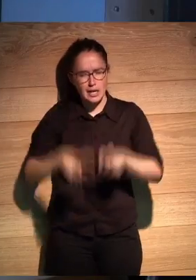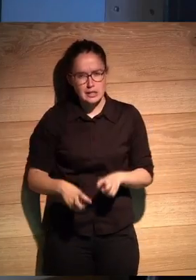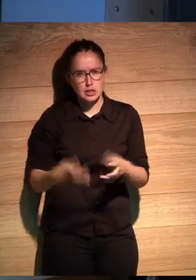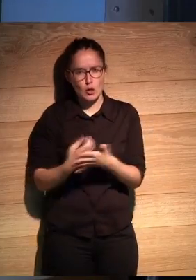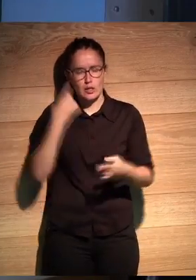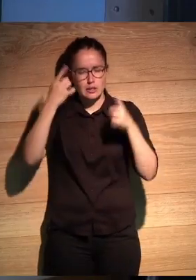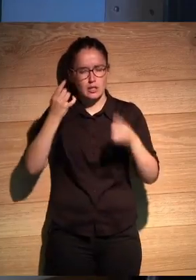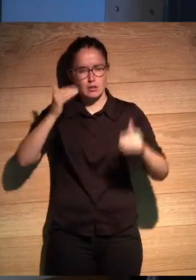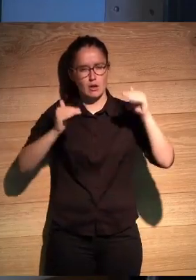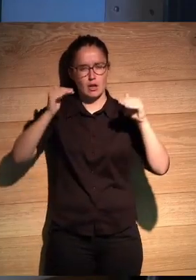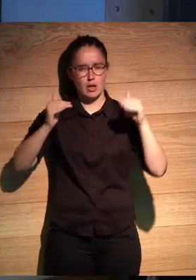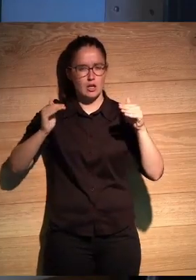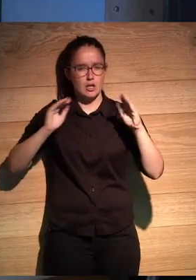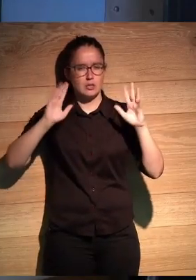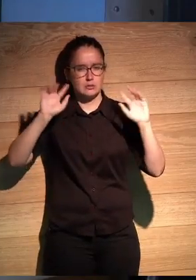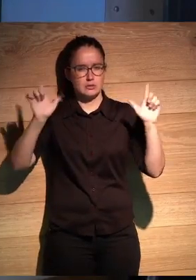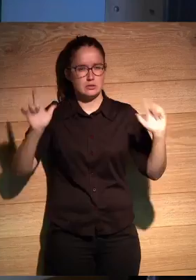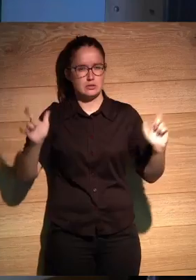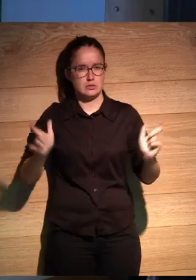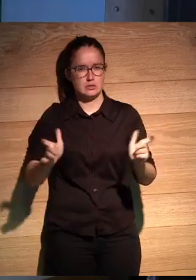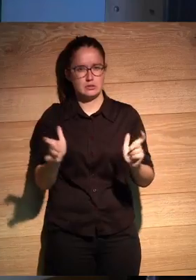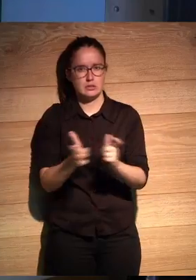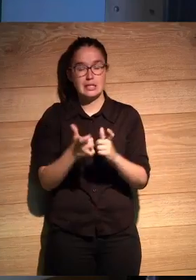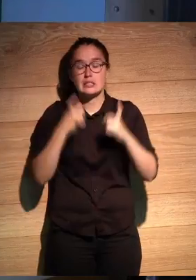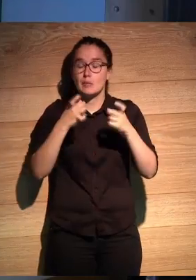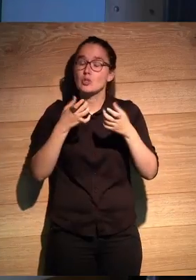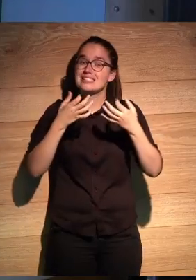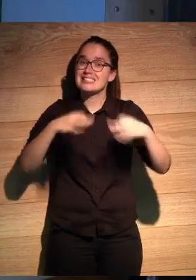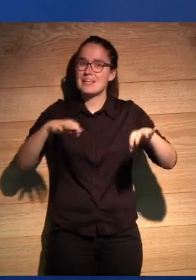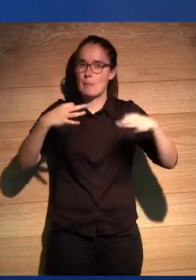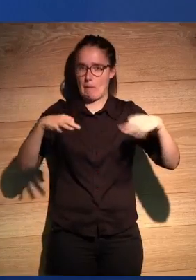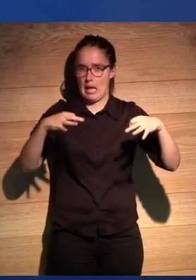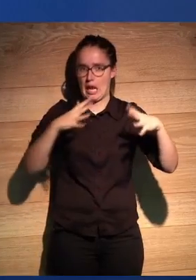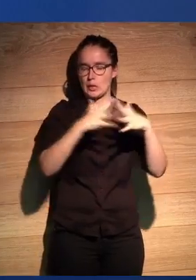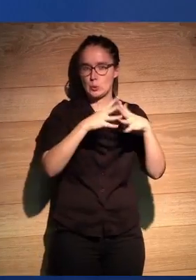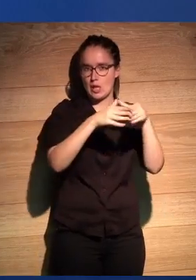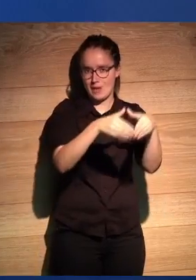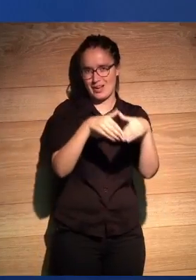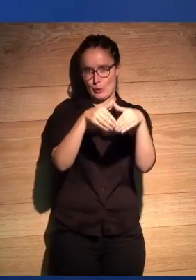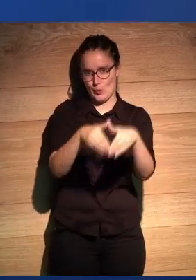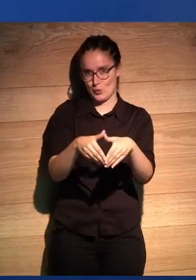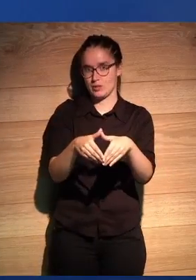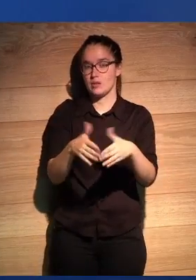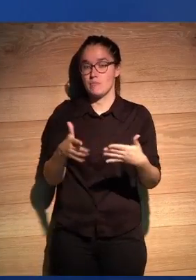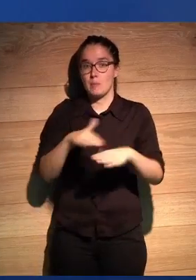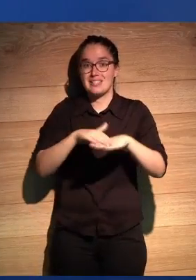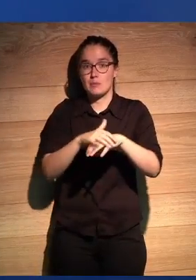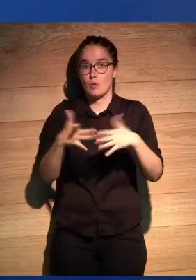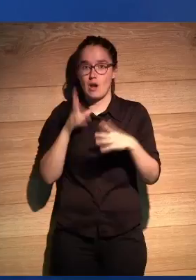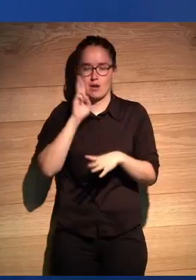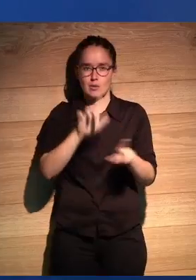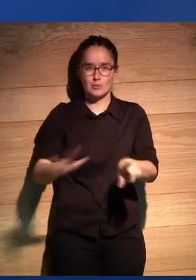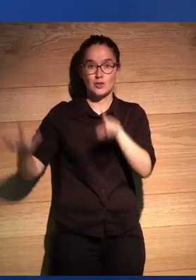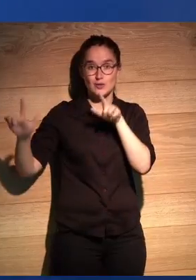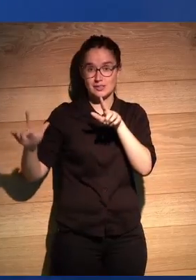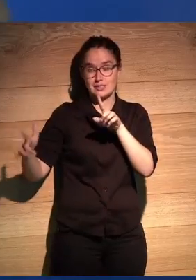equilibrismos, reducimos a la máxima simplicidad esa estructura de navegación que básicamente sería esta que vemos aquí que la